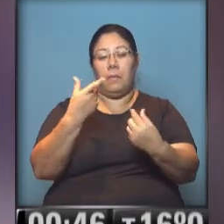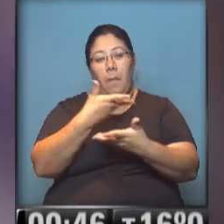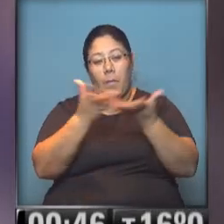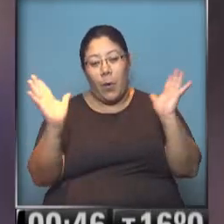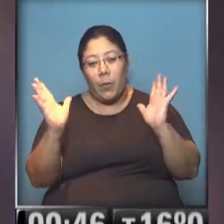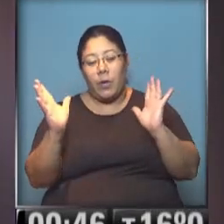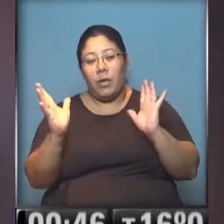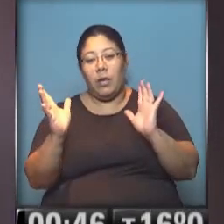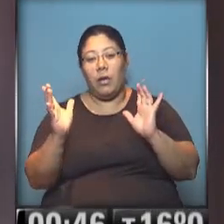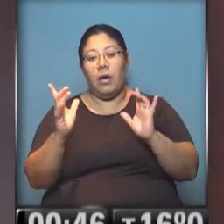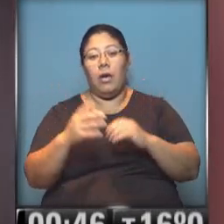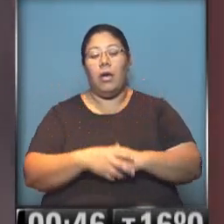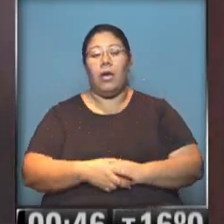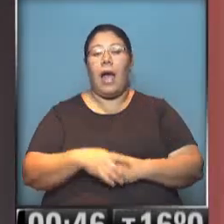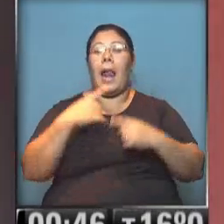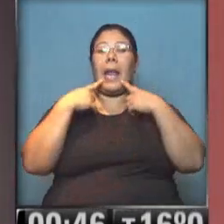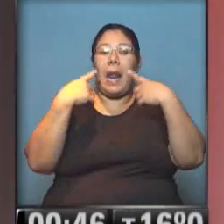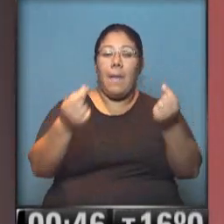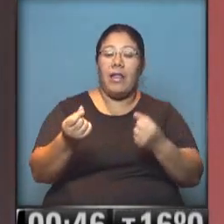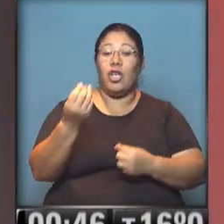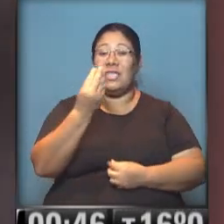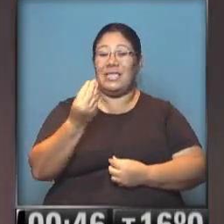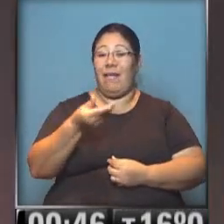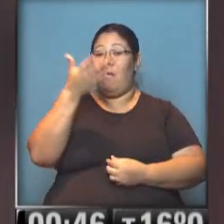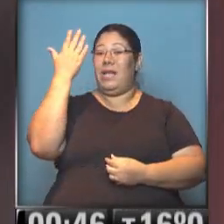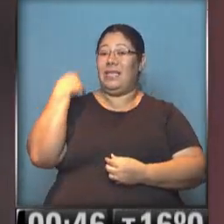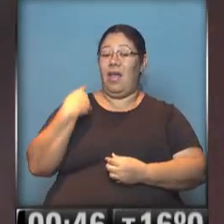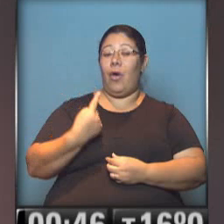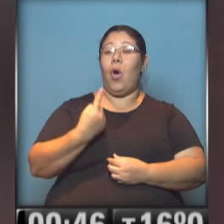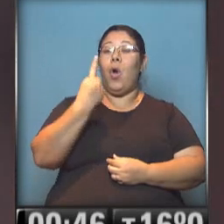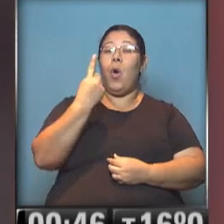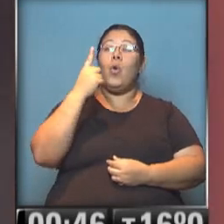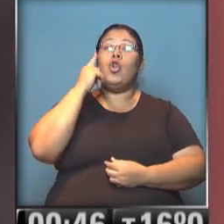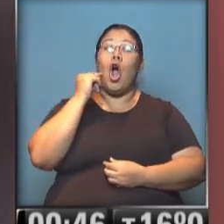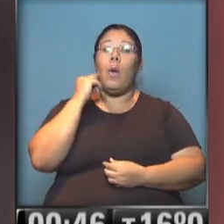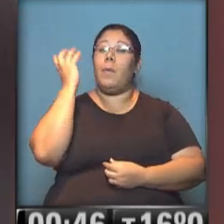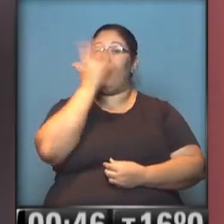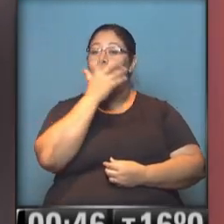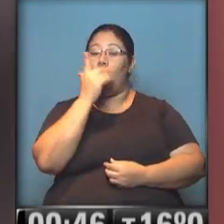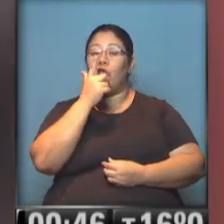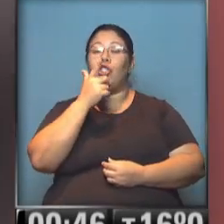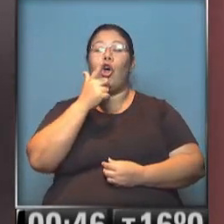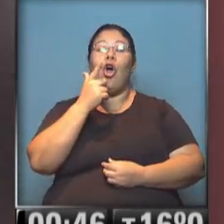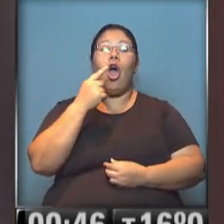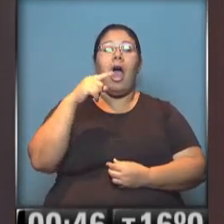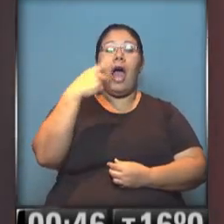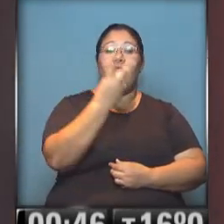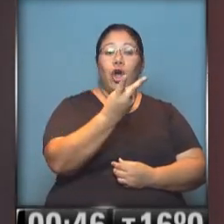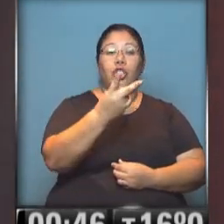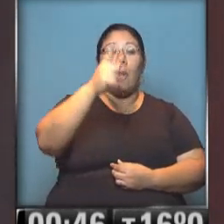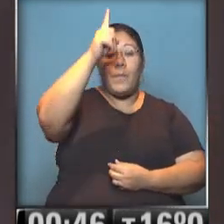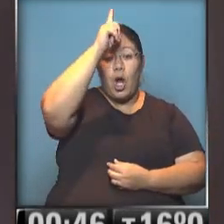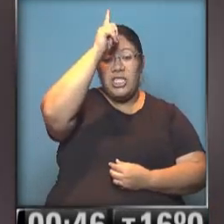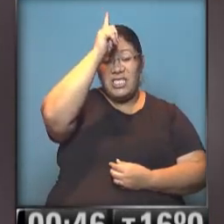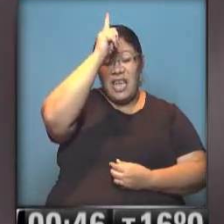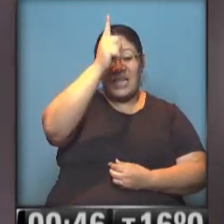todo tipo de reclamos y derivaron el sábado pasado en el asesinato de dos policías blancos por parte de un joven negro que había